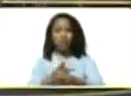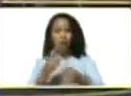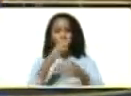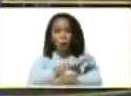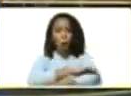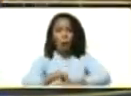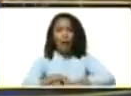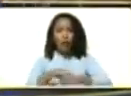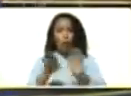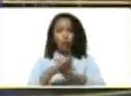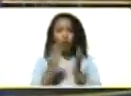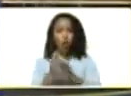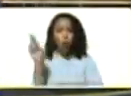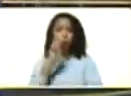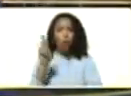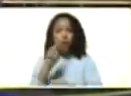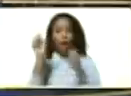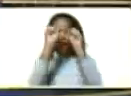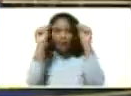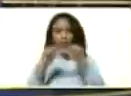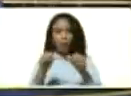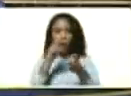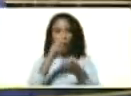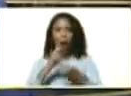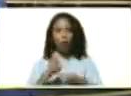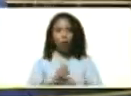Y utilizan el sistema bancario.